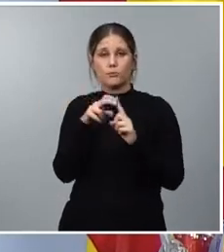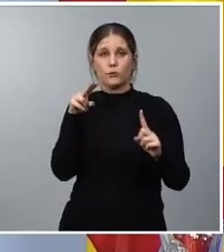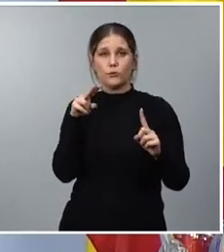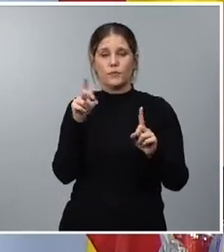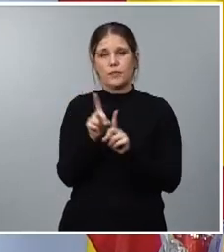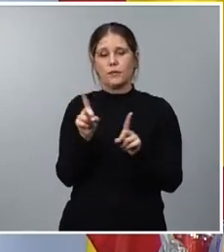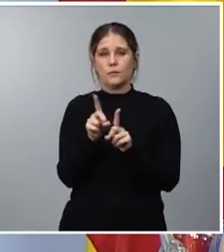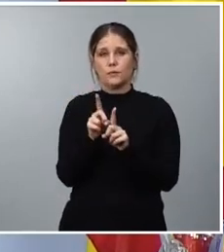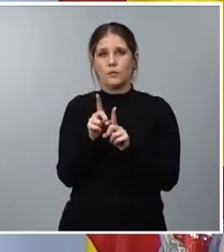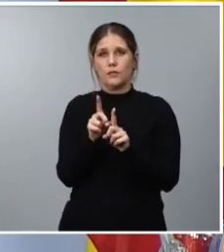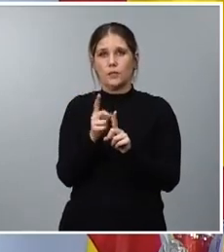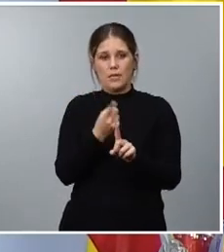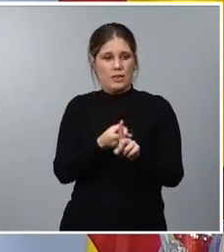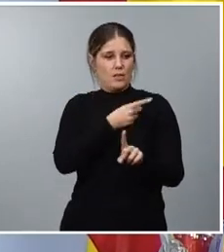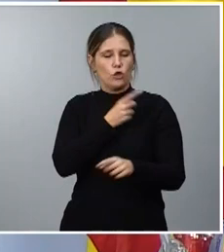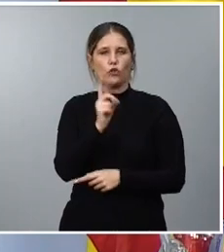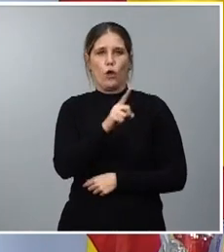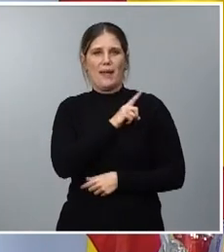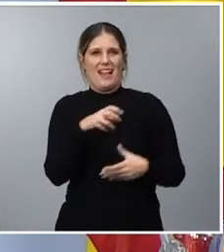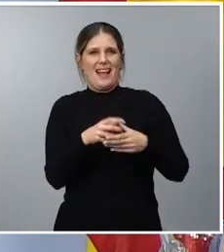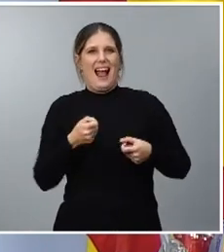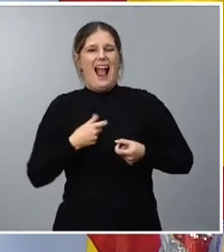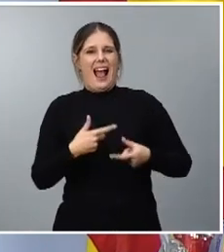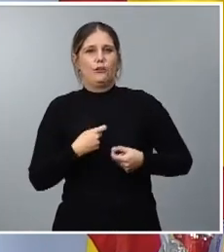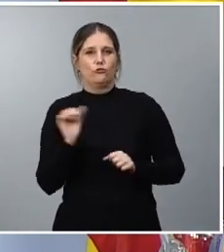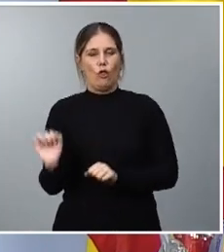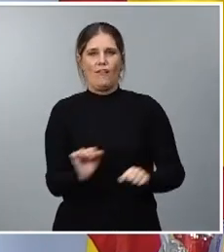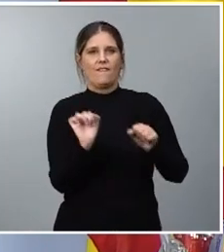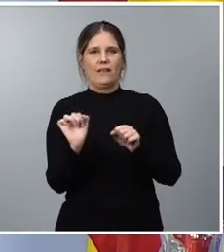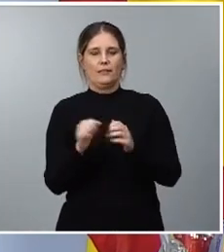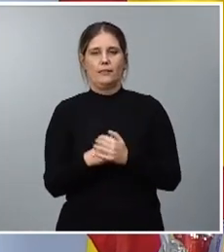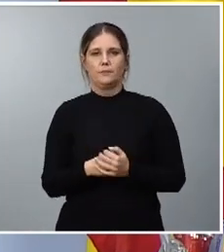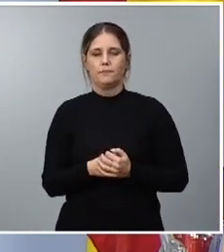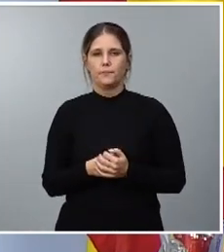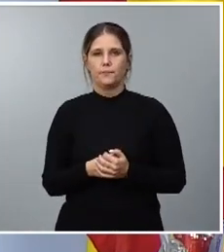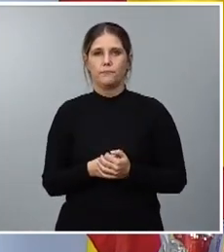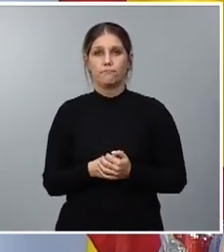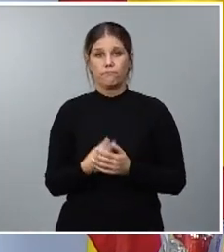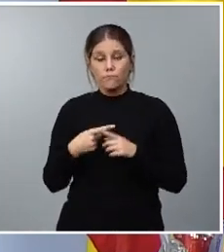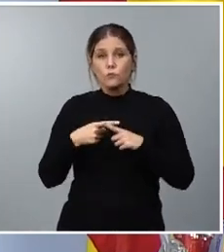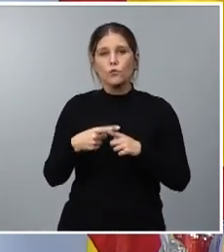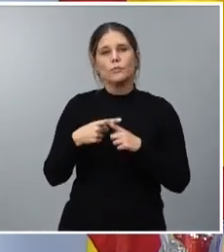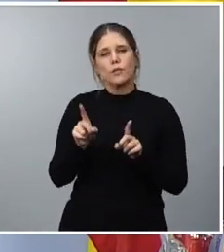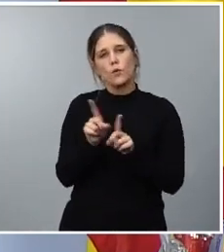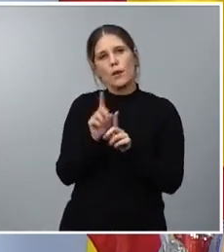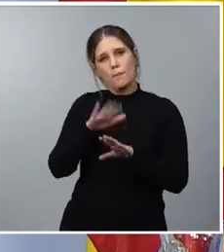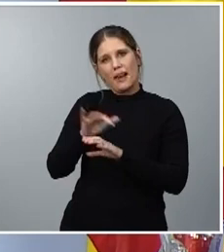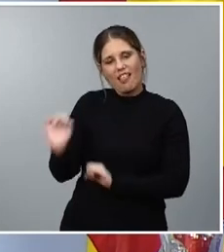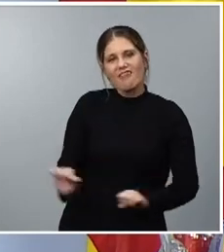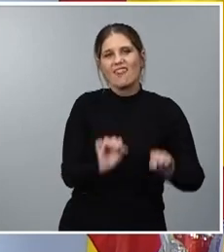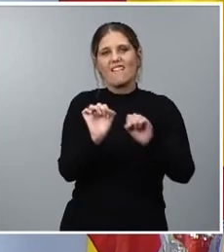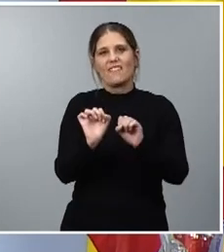excesivamente militarista sobre los gastos en defensa y por tanto lo compartimos como forma de defender